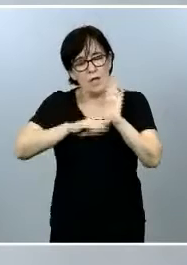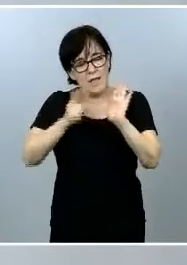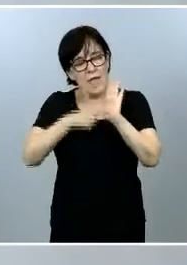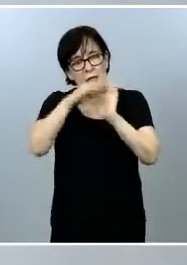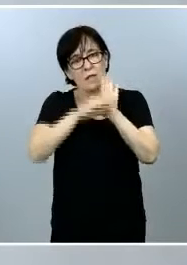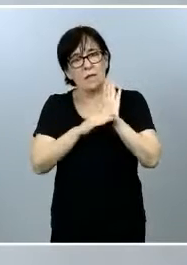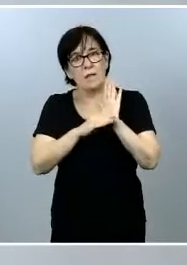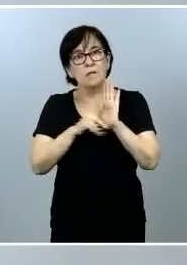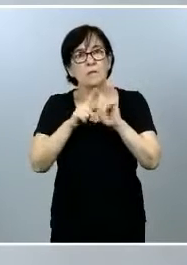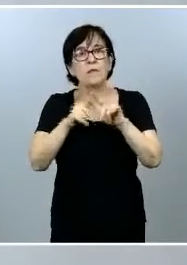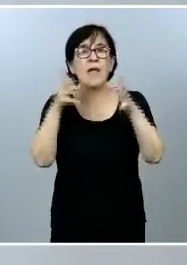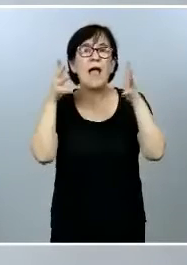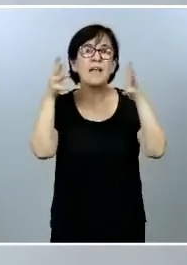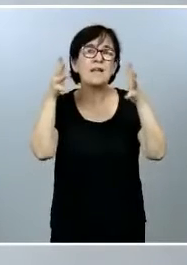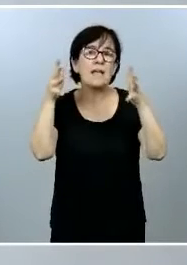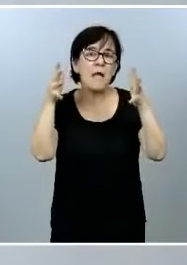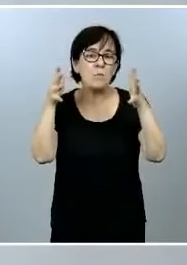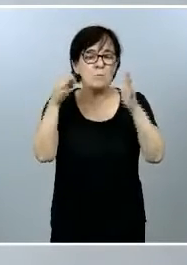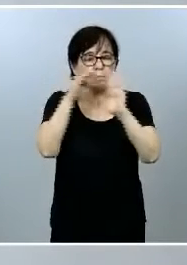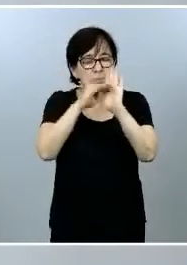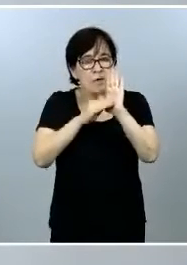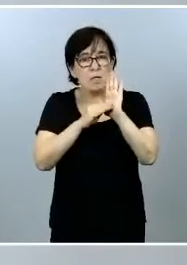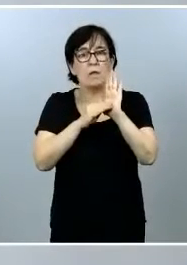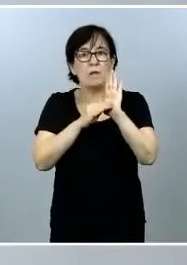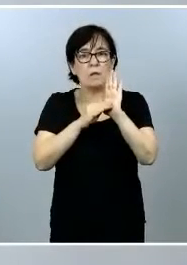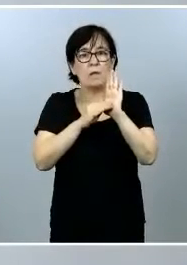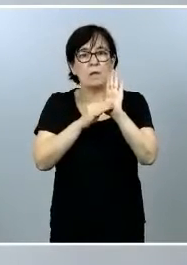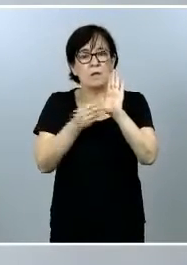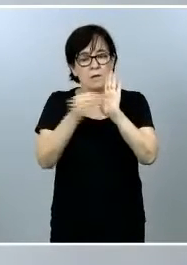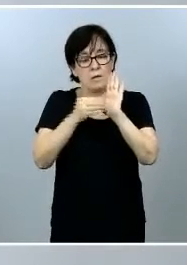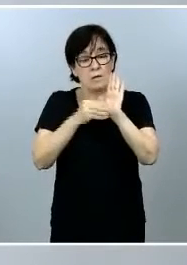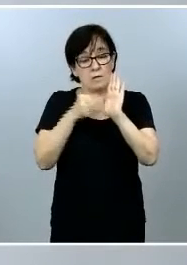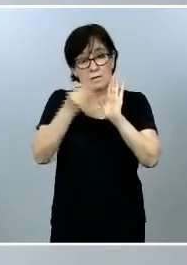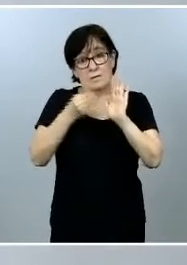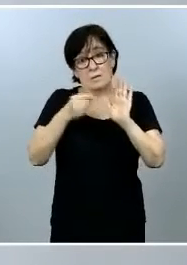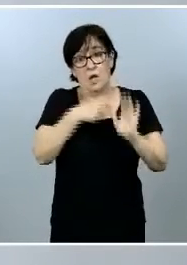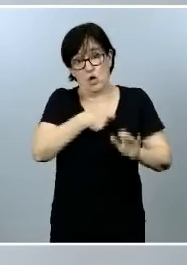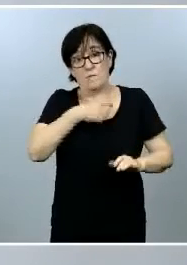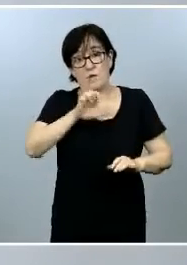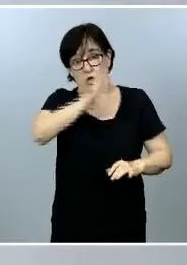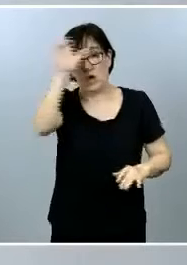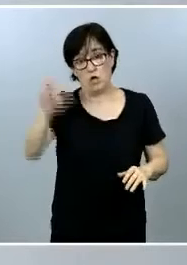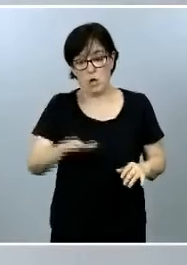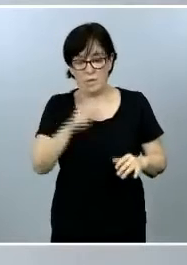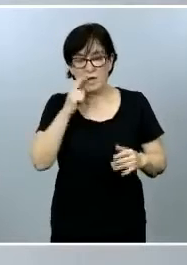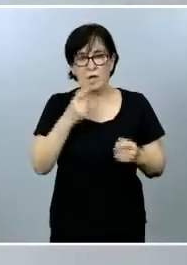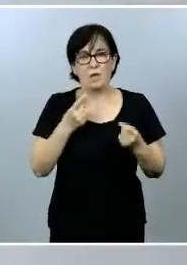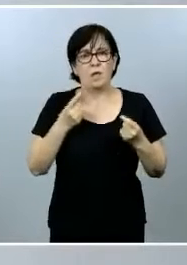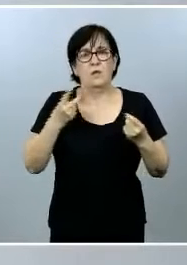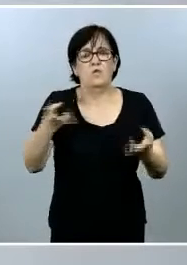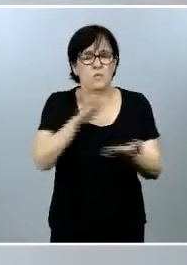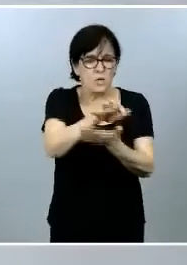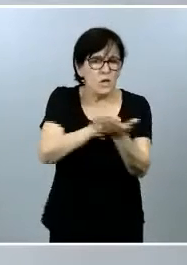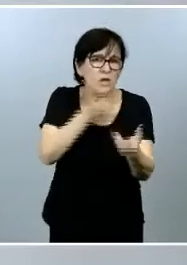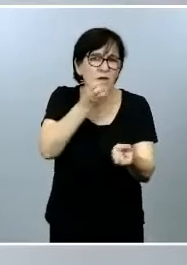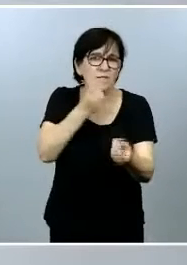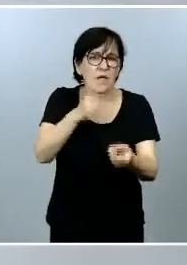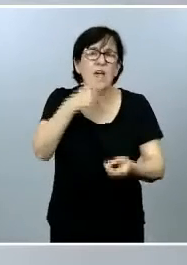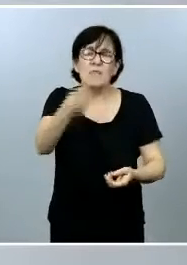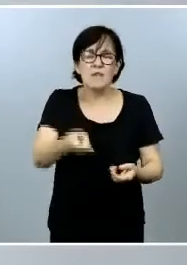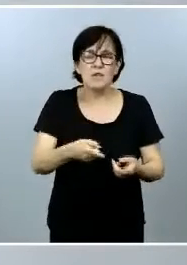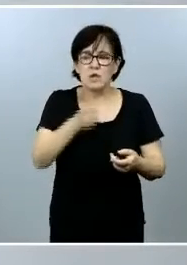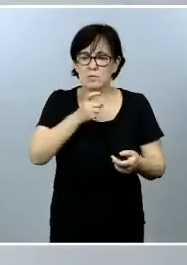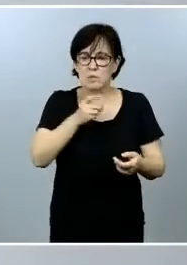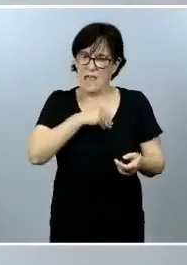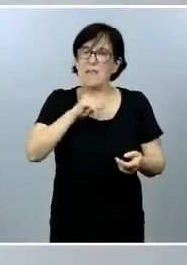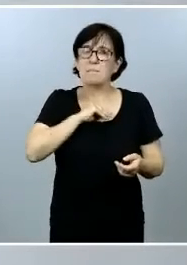las recomendaciones que en esta materia viene emanando de la Comisión Europea, que en numerosos informes ha señalado como España